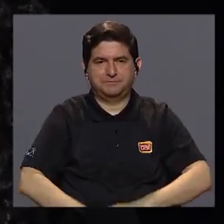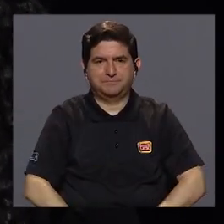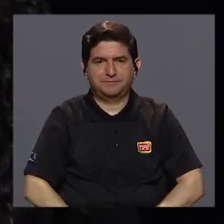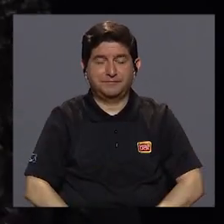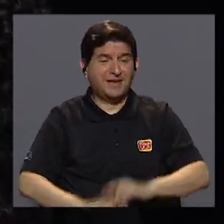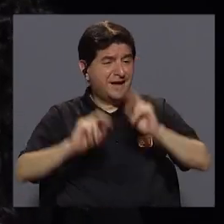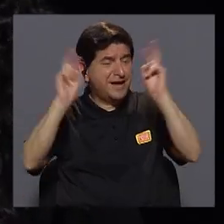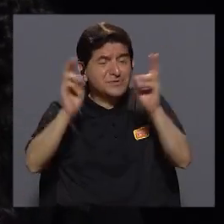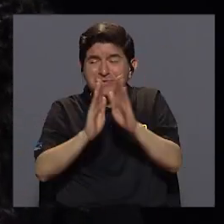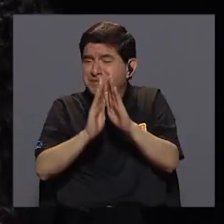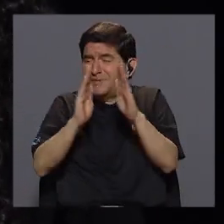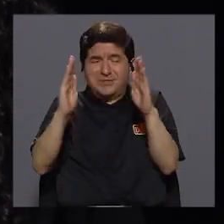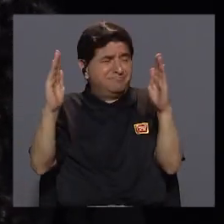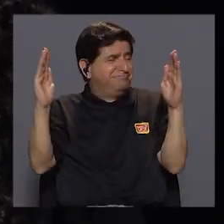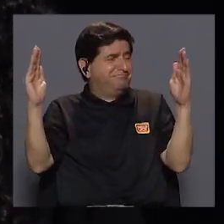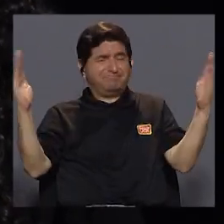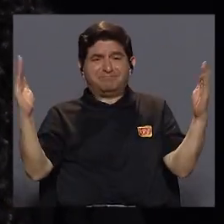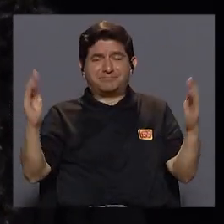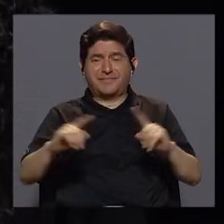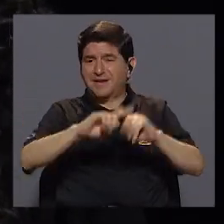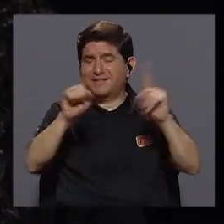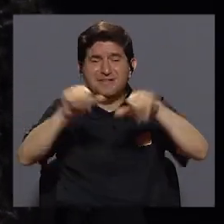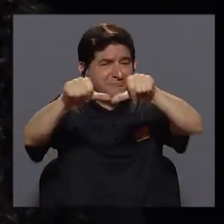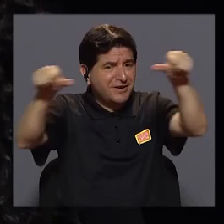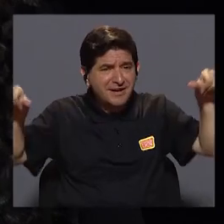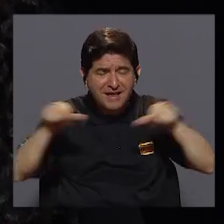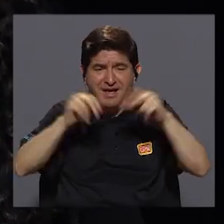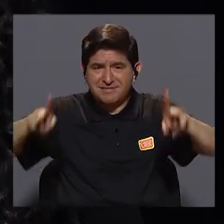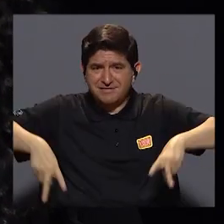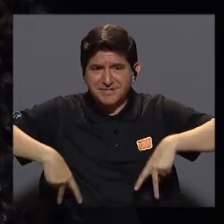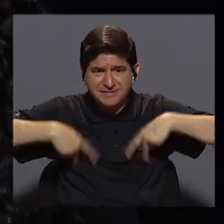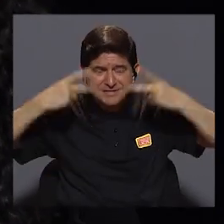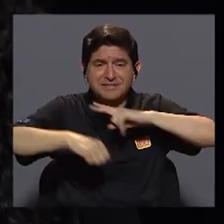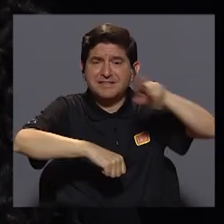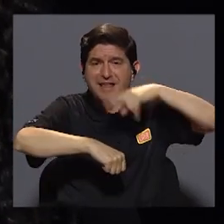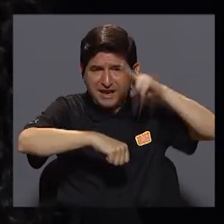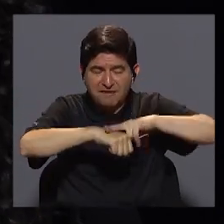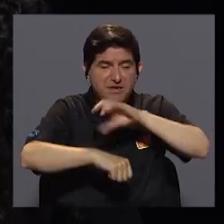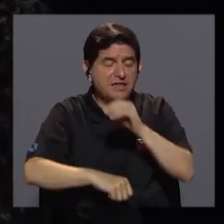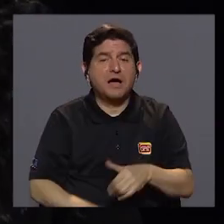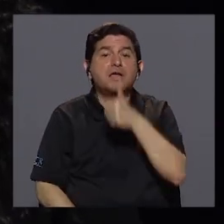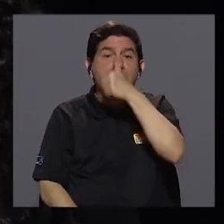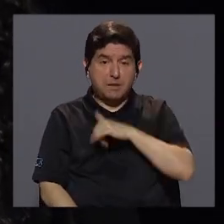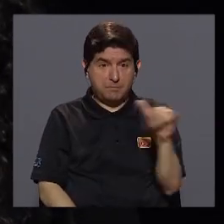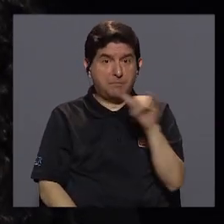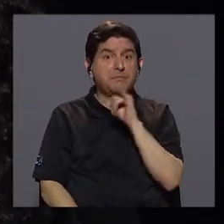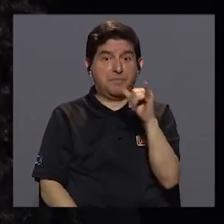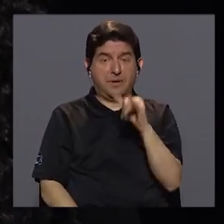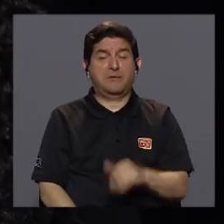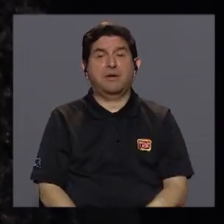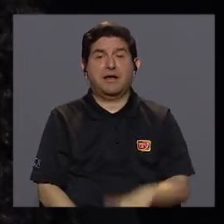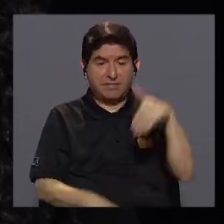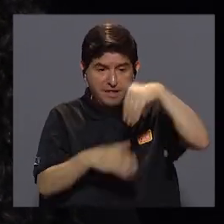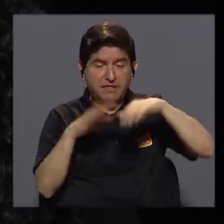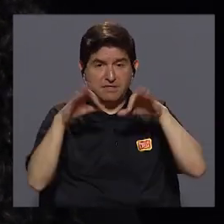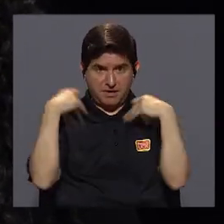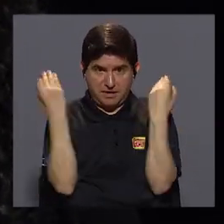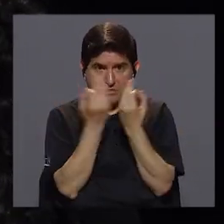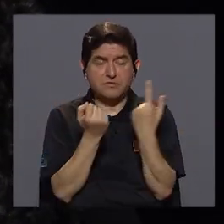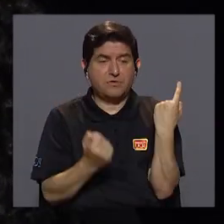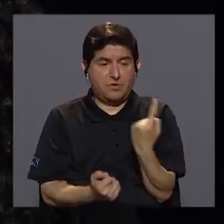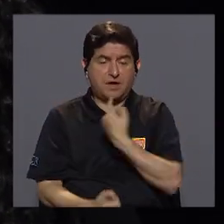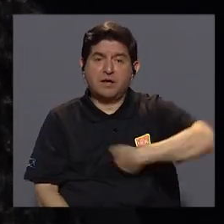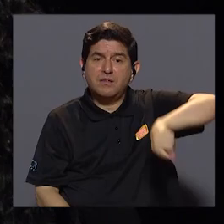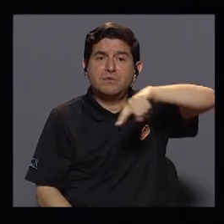etc. Es un tema muy amplio que toca muchísimos ámbitos de la vida nacional y de la vida privada también en el seno de las familias de